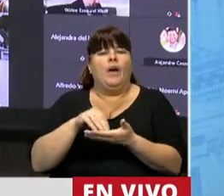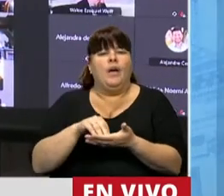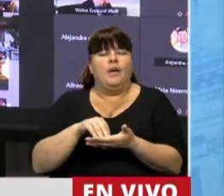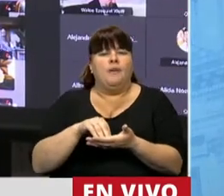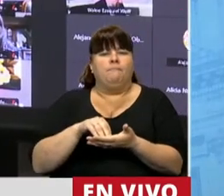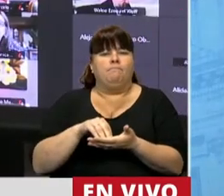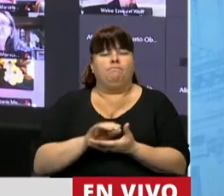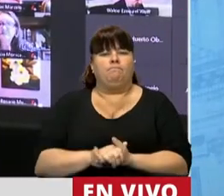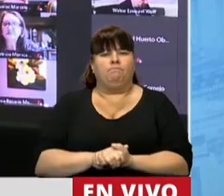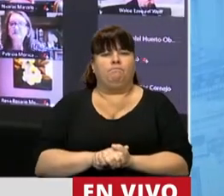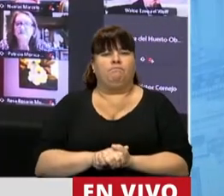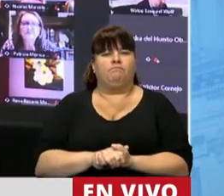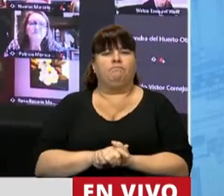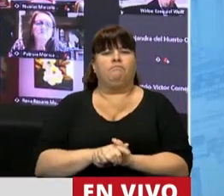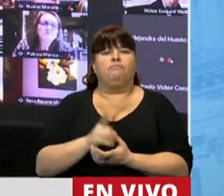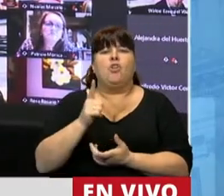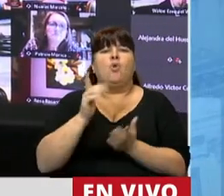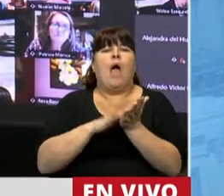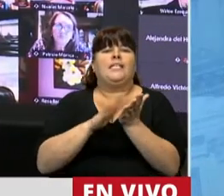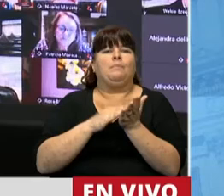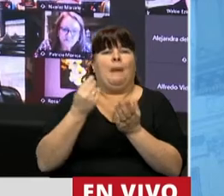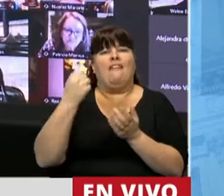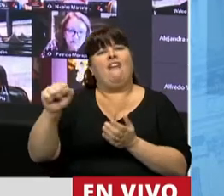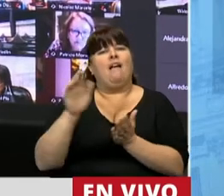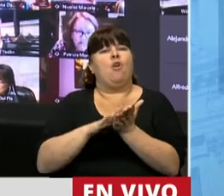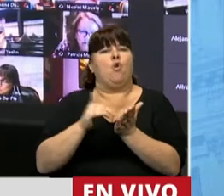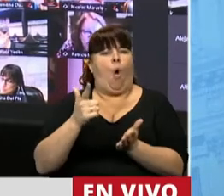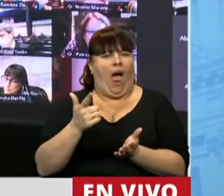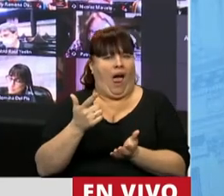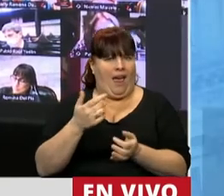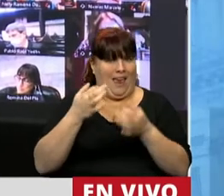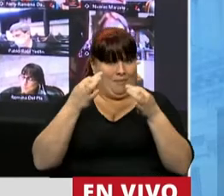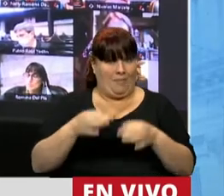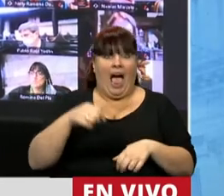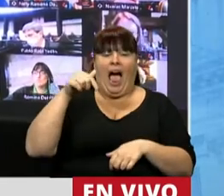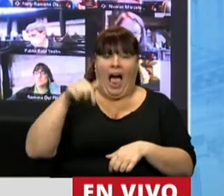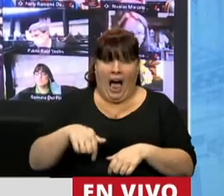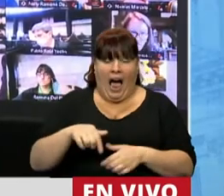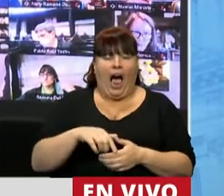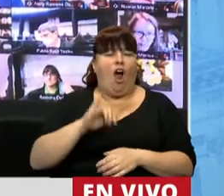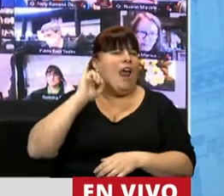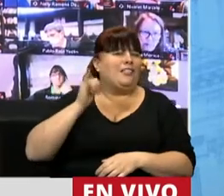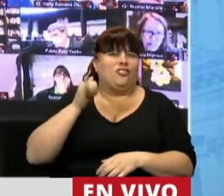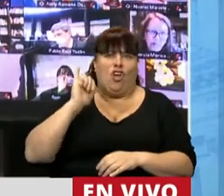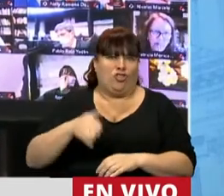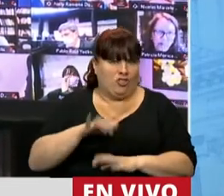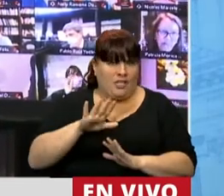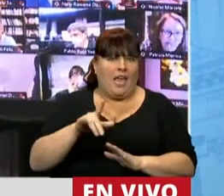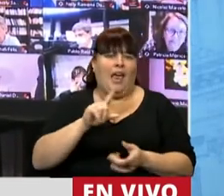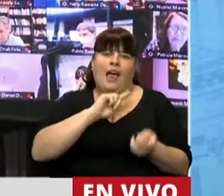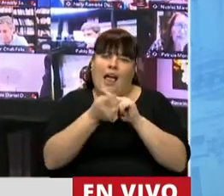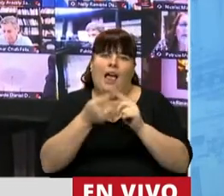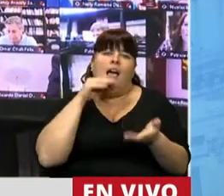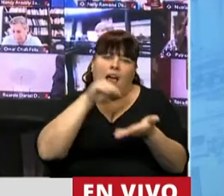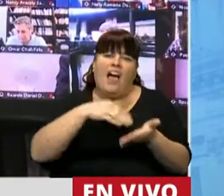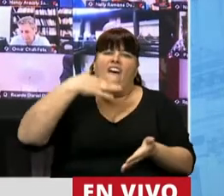no presentación injustificada. Se trata de que ahora de una vez por todas se restituya